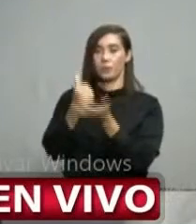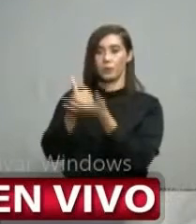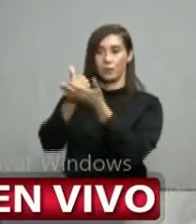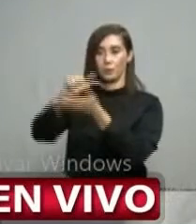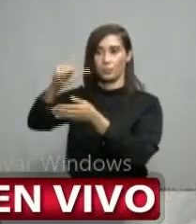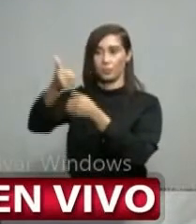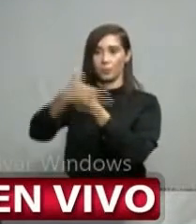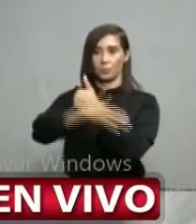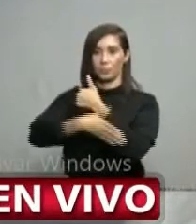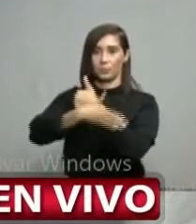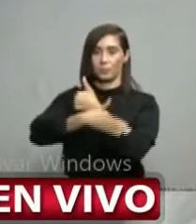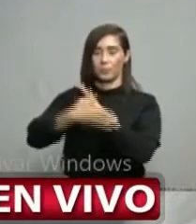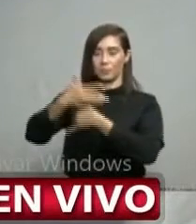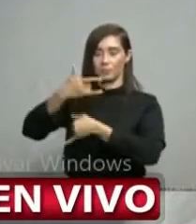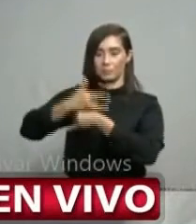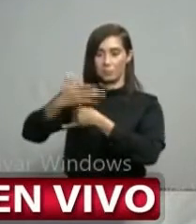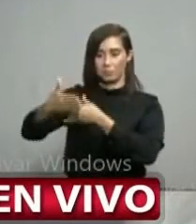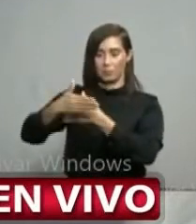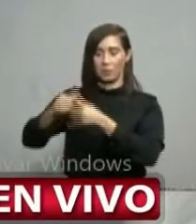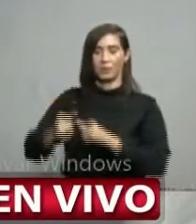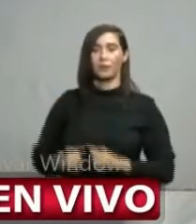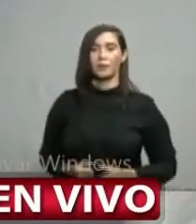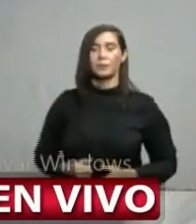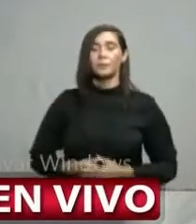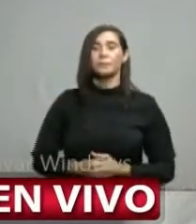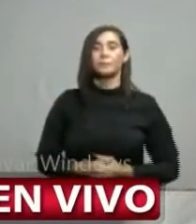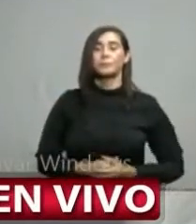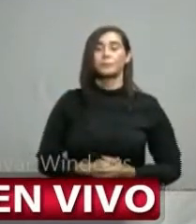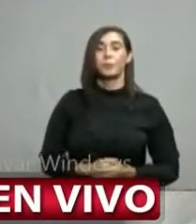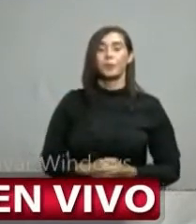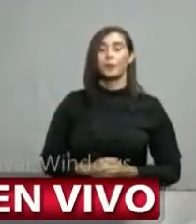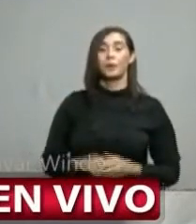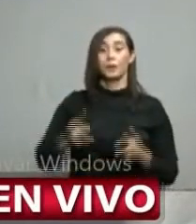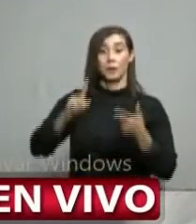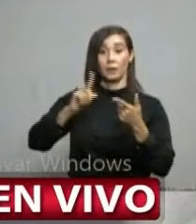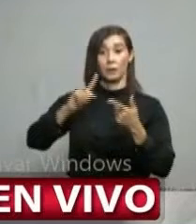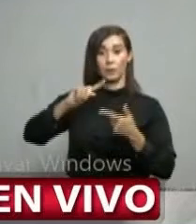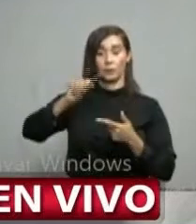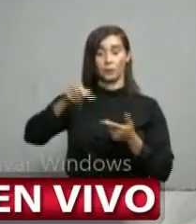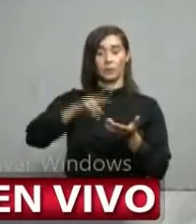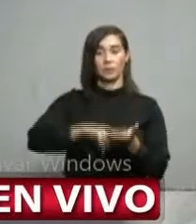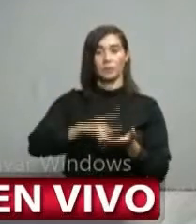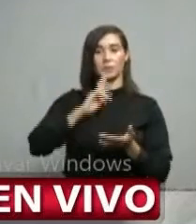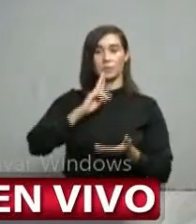eh los países en segundo lugar